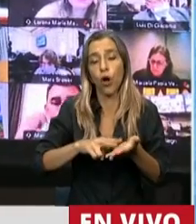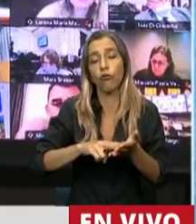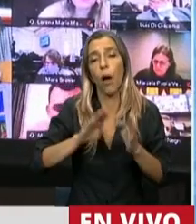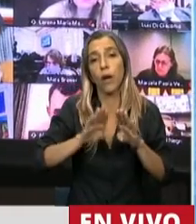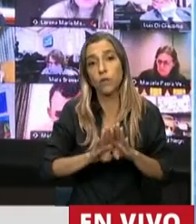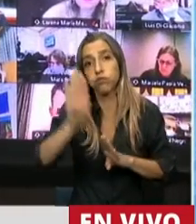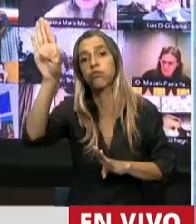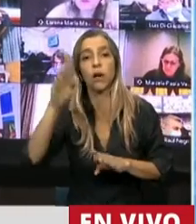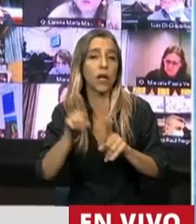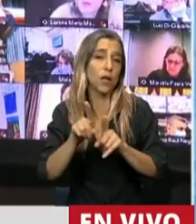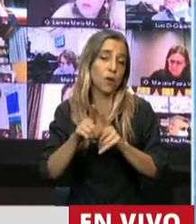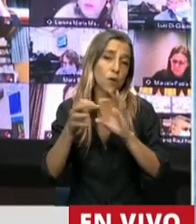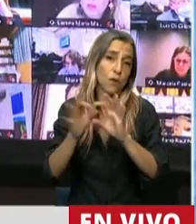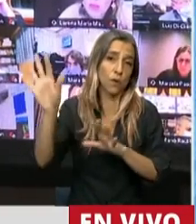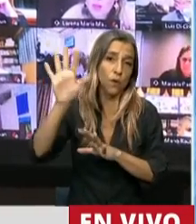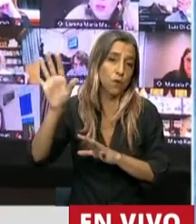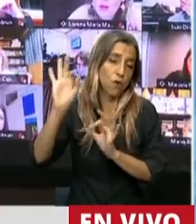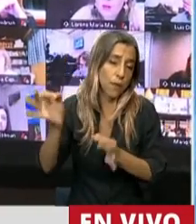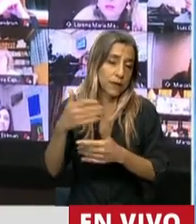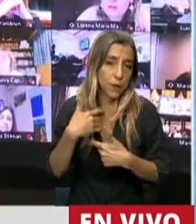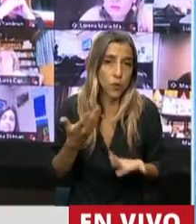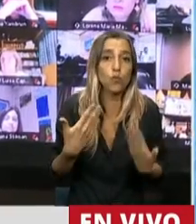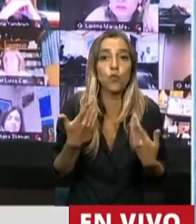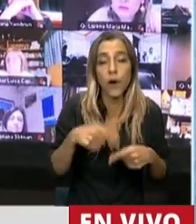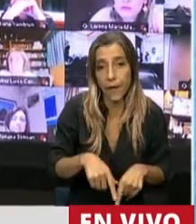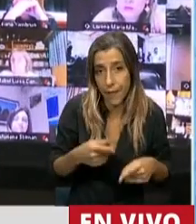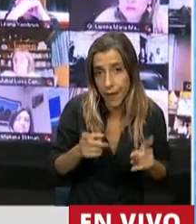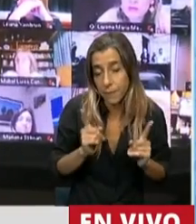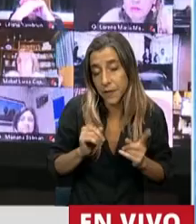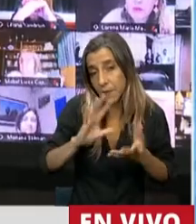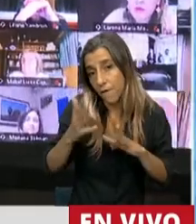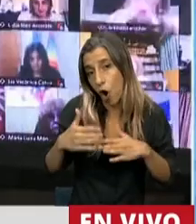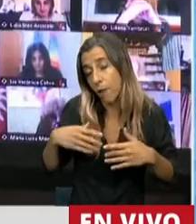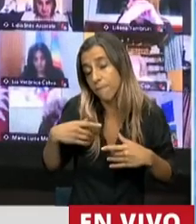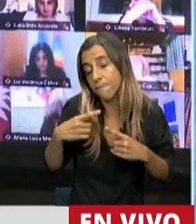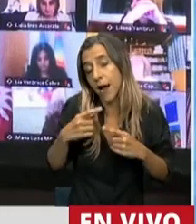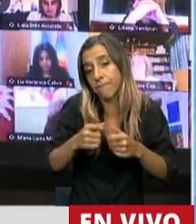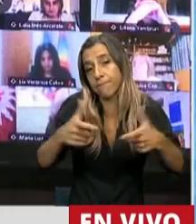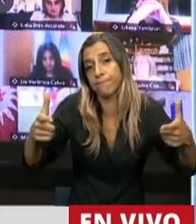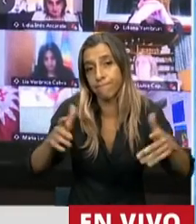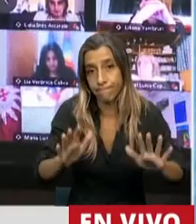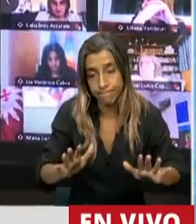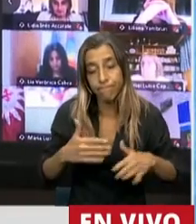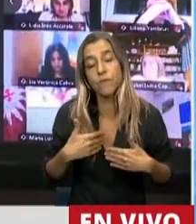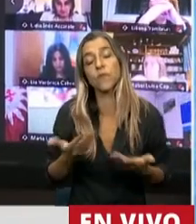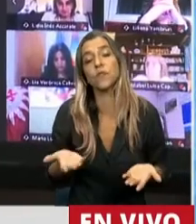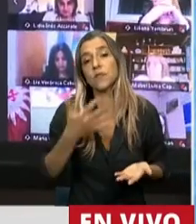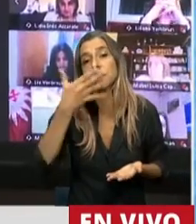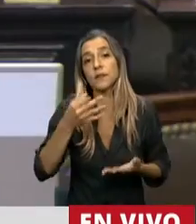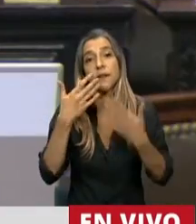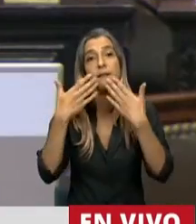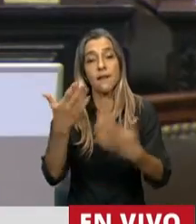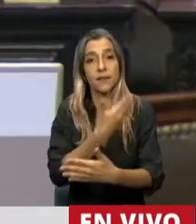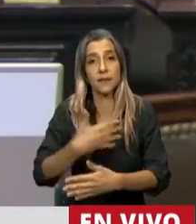llegado a Europa. Por eso hay que también agradecer al Estado Nacional cómo ha sostenido al